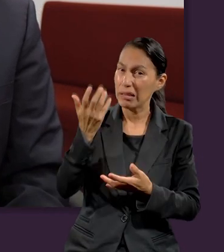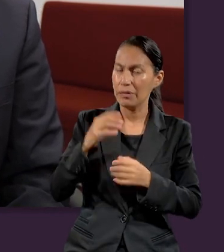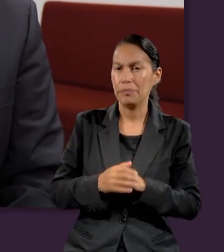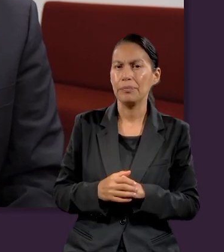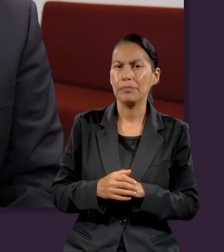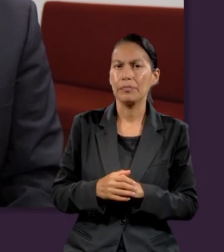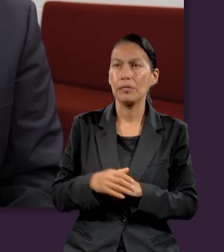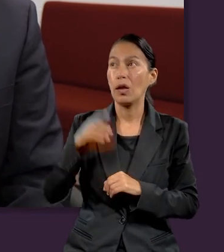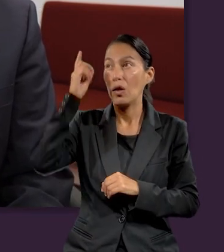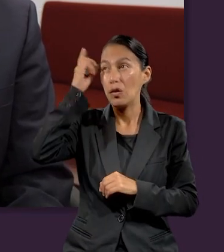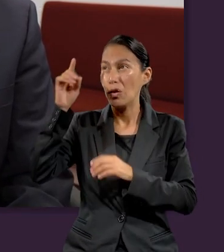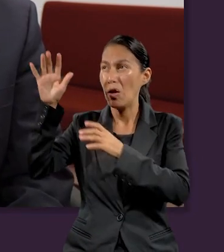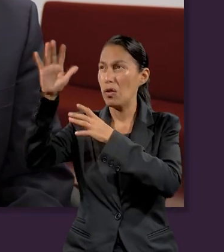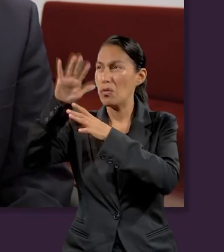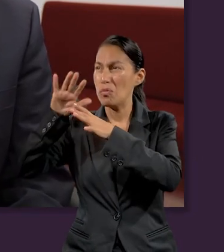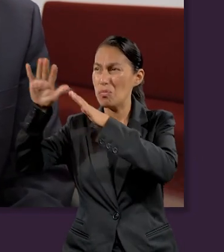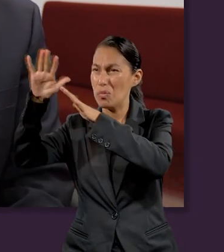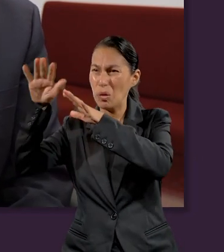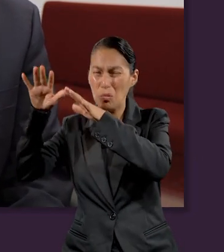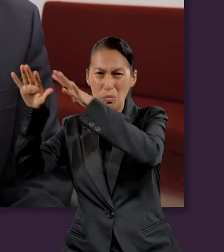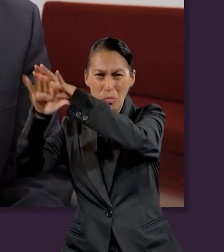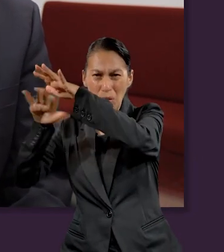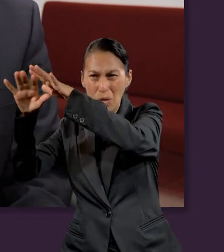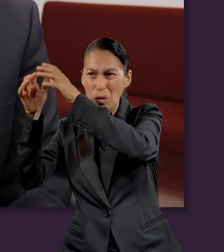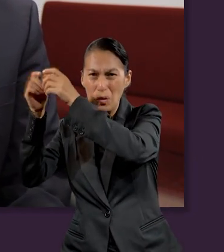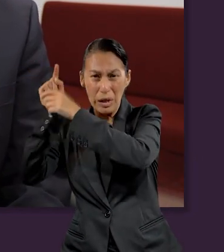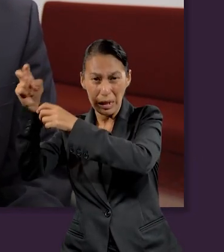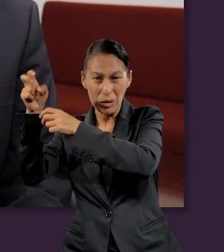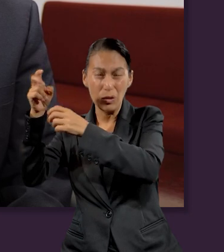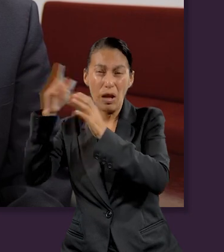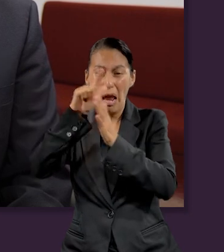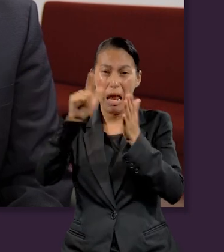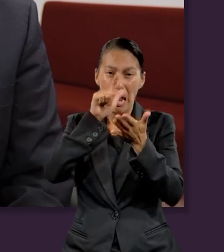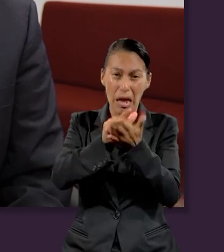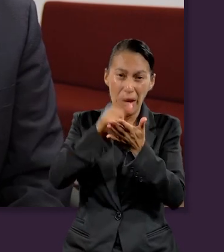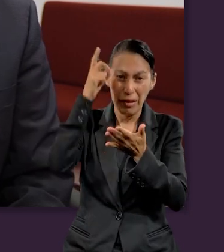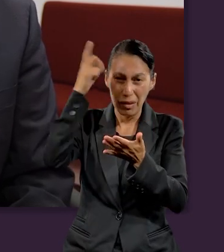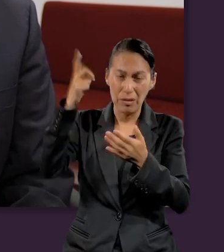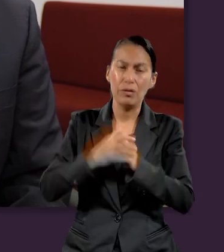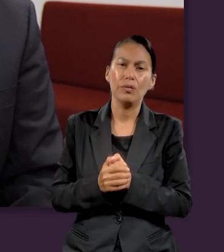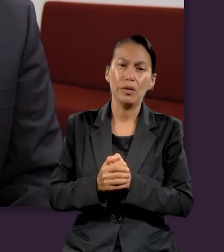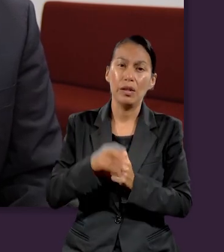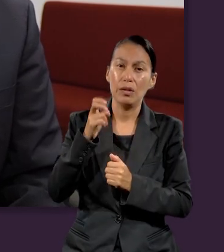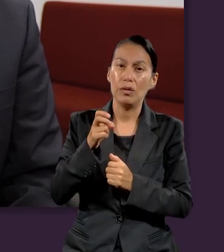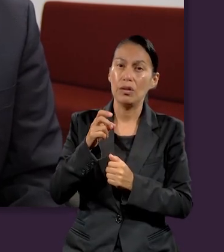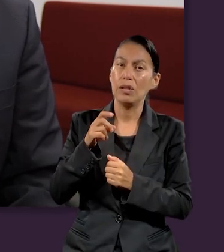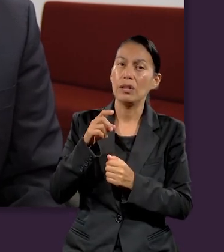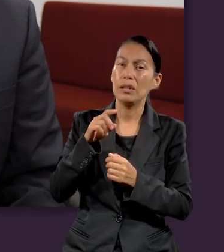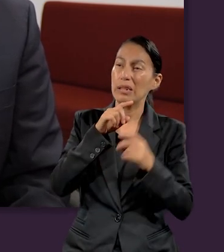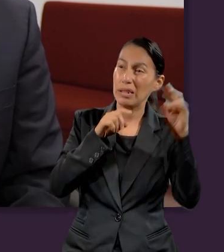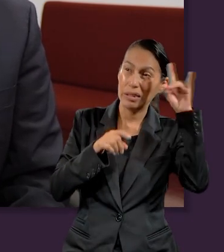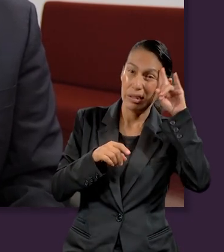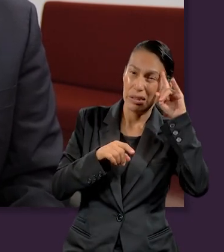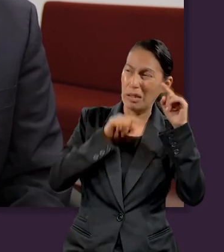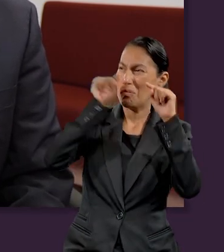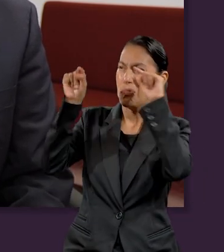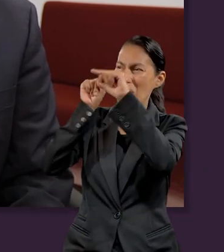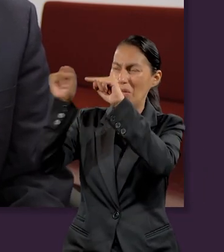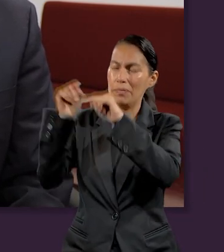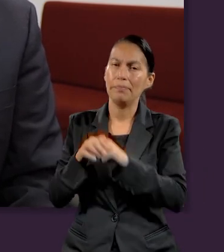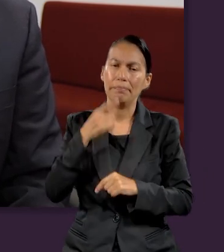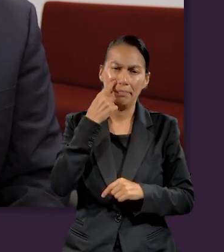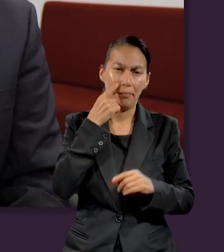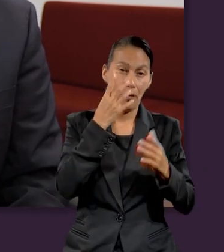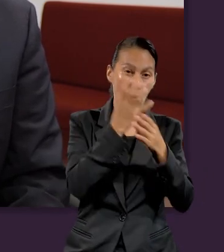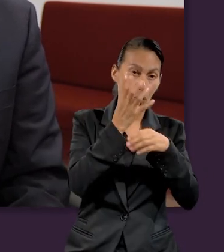Al fundamento del gobierno de Dios se encuentra su ley. Es por eso que atacar la ley de Dios y atacar el corazón de la ley de Dios,